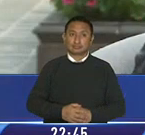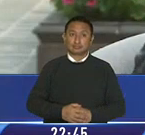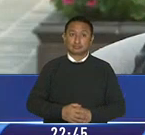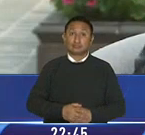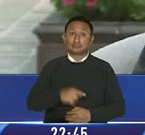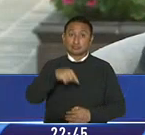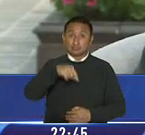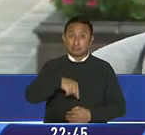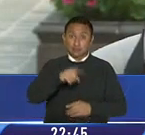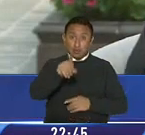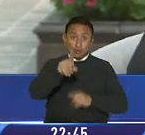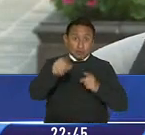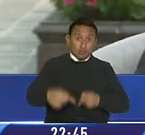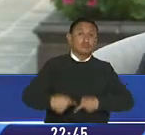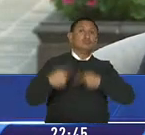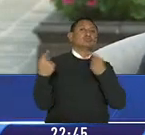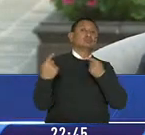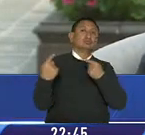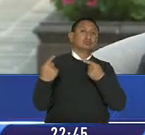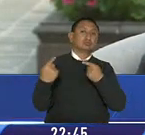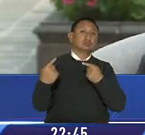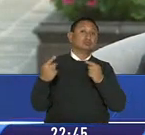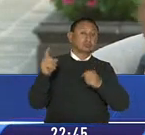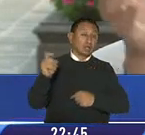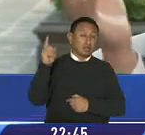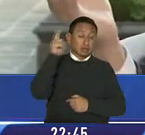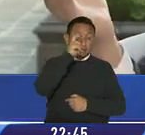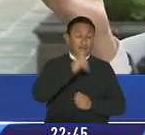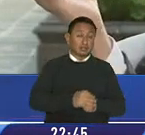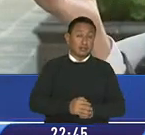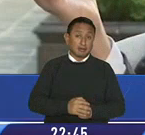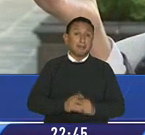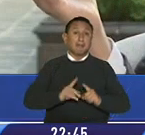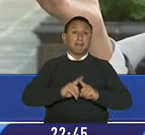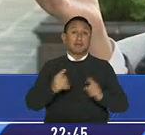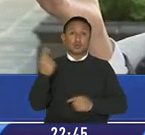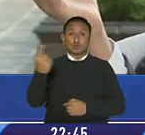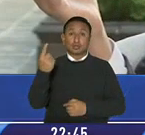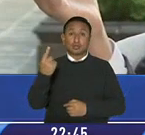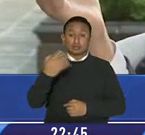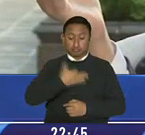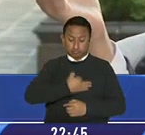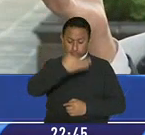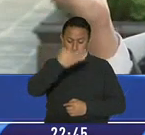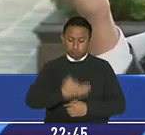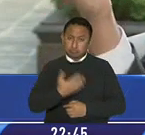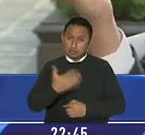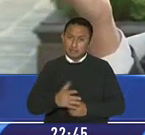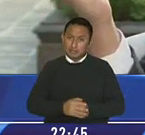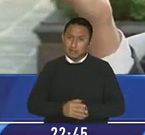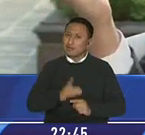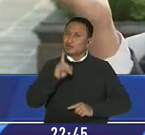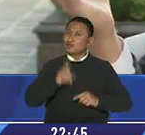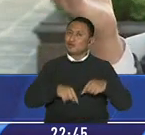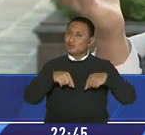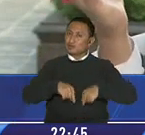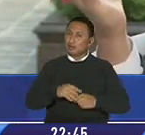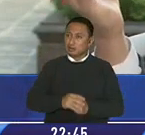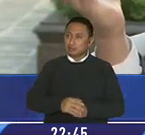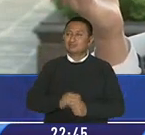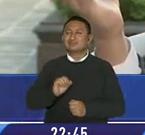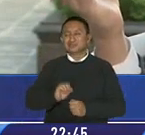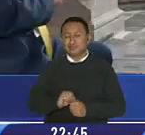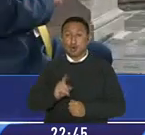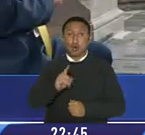enfrentarlos es el camino más duro pero es el que el camino que la ética exige porque no podemos actuar con